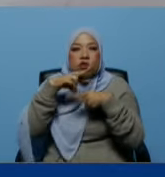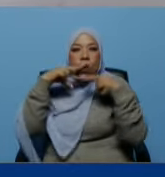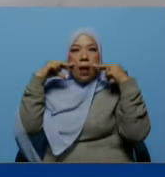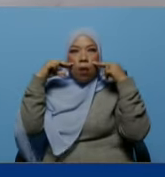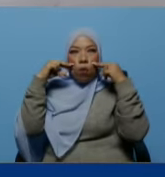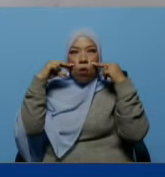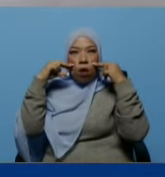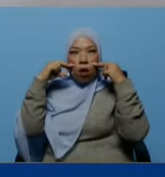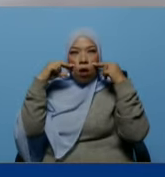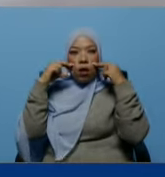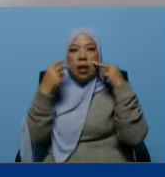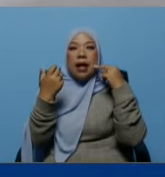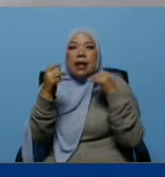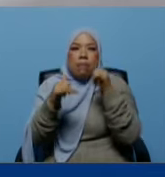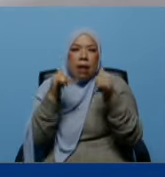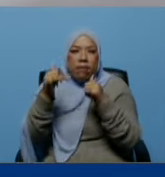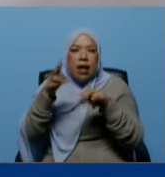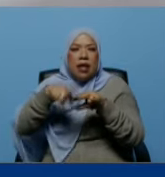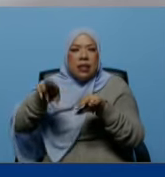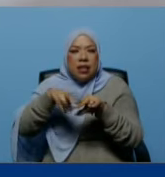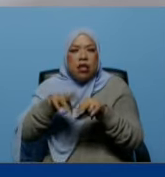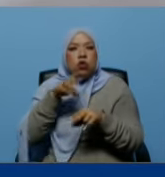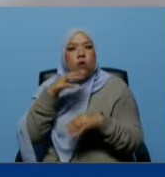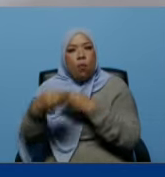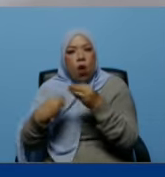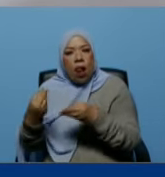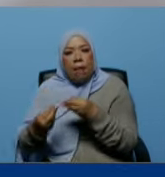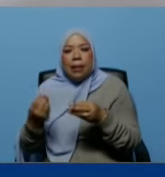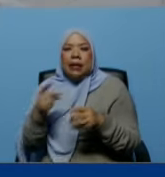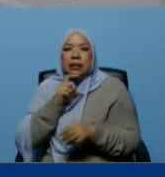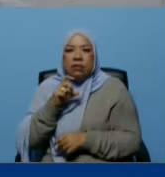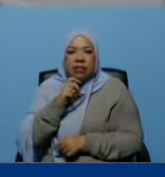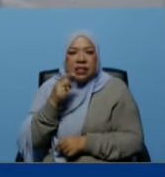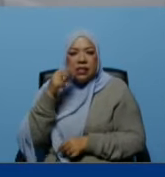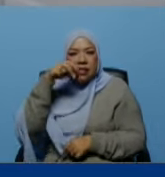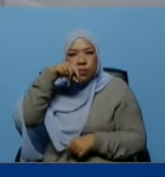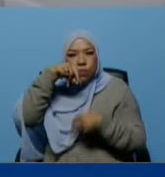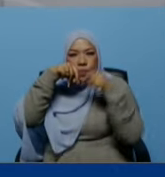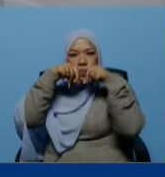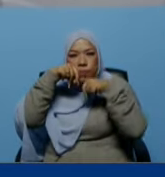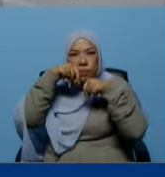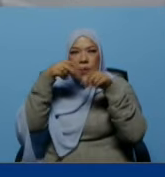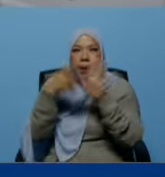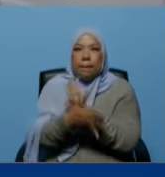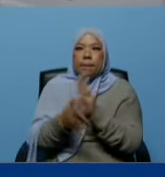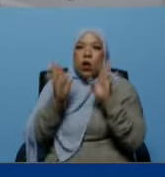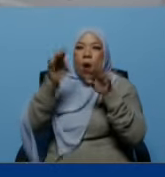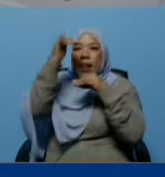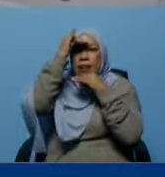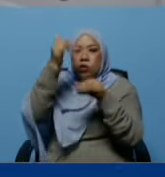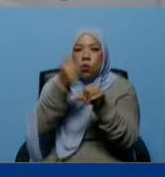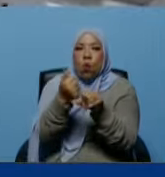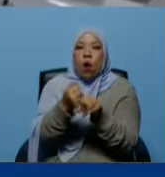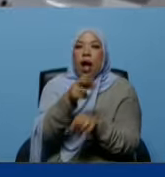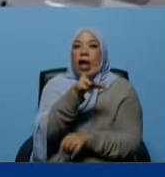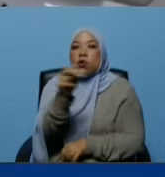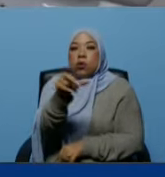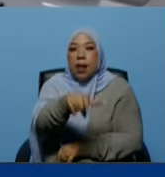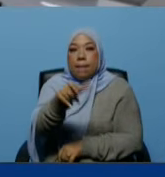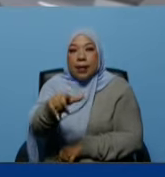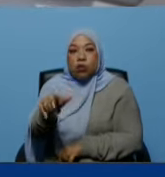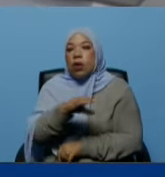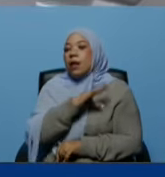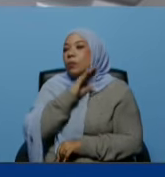actualmente tenemos siete sillones odontológicos totalmente nuevos que pueden garantizar la atención a doscientas personas